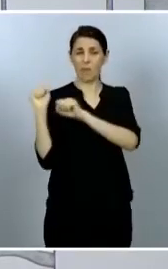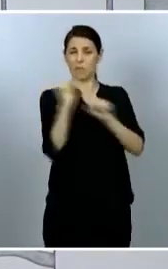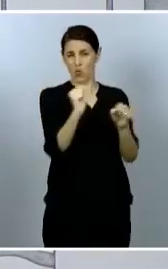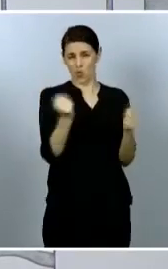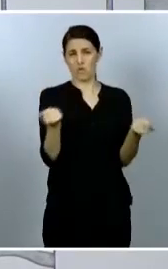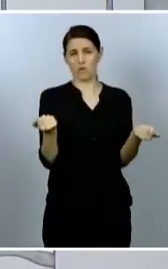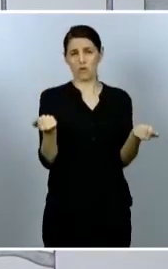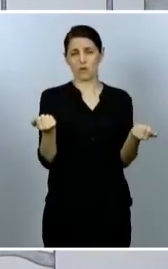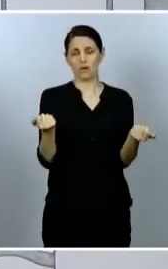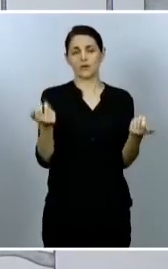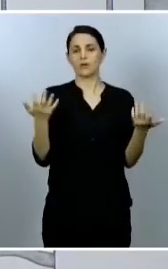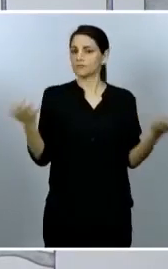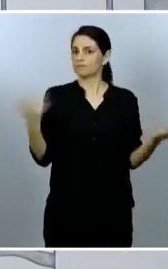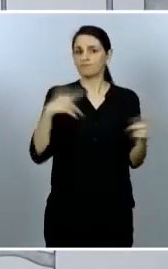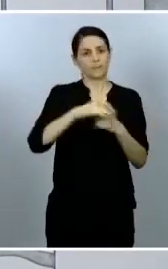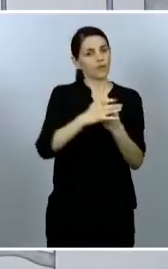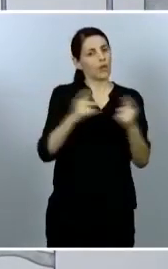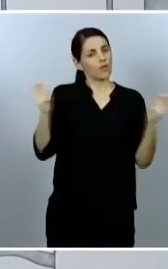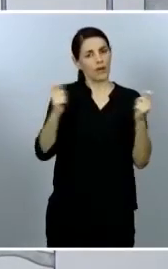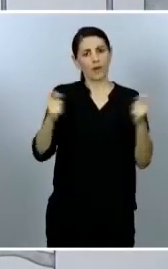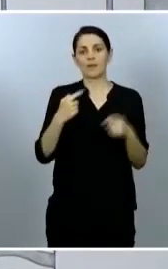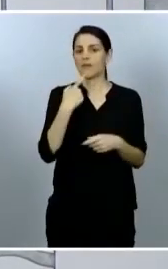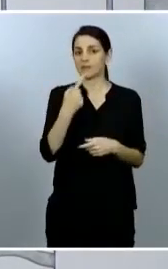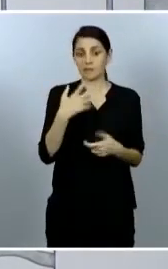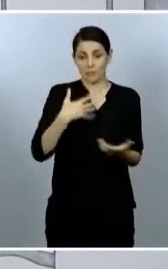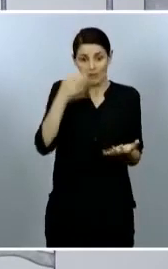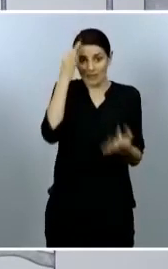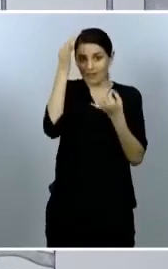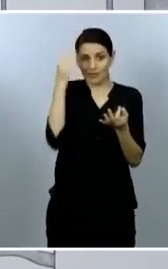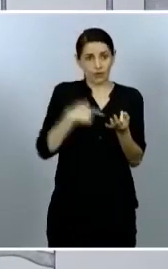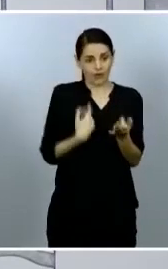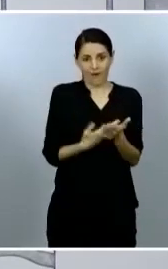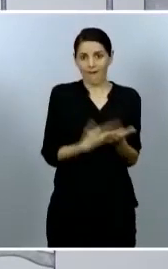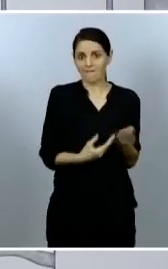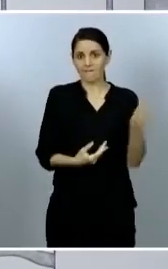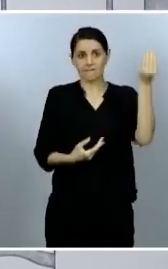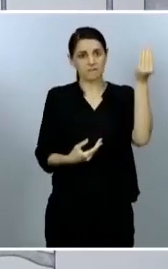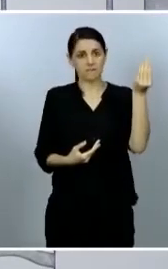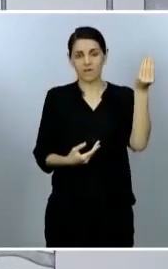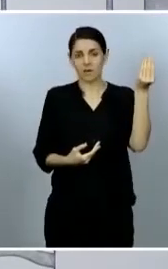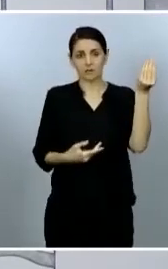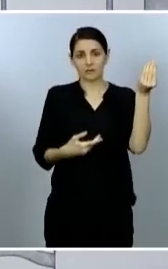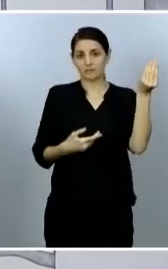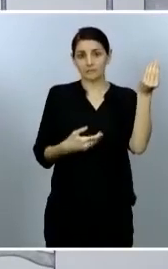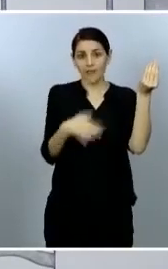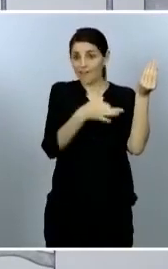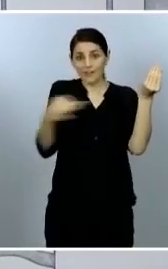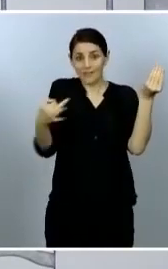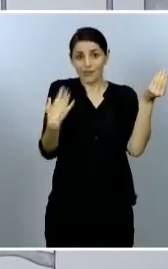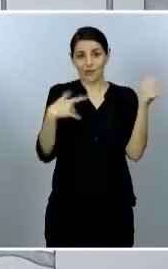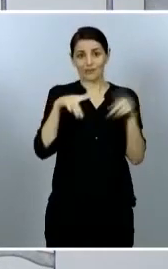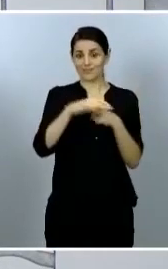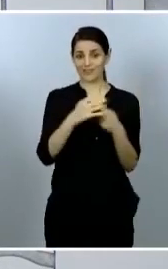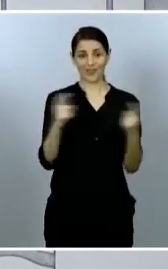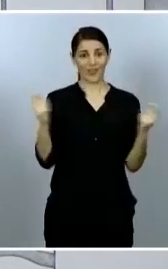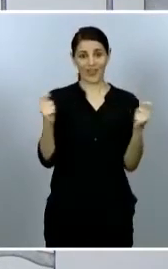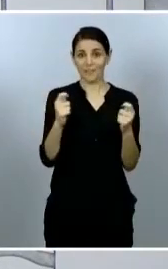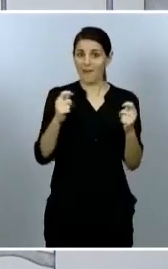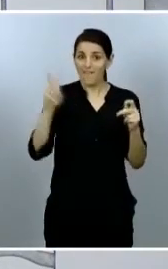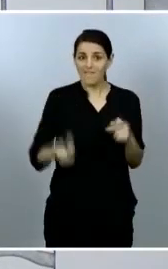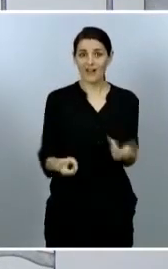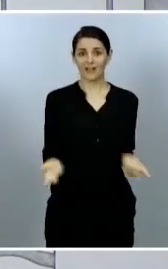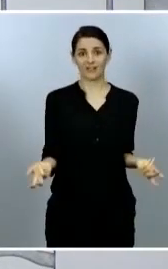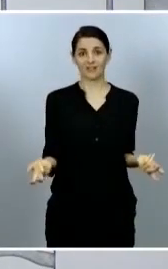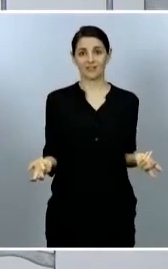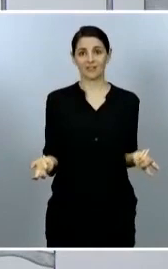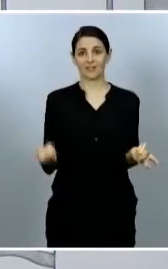lo podemos decir con los datos que tenemos a nuestra disposición, ha sido efectivo, ha sido útil, nos ha ayudado a contener